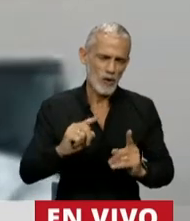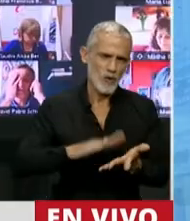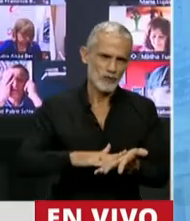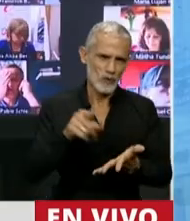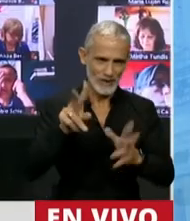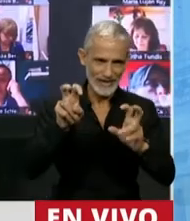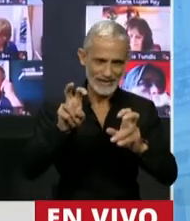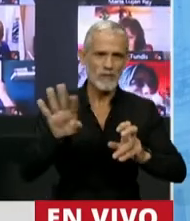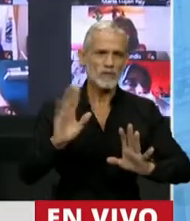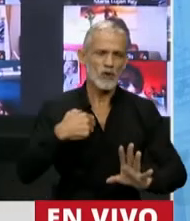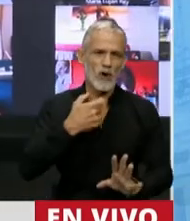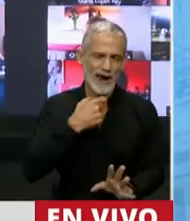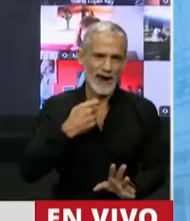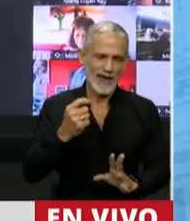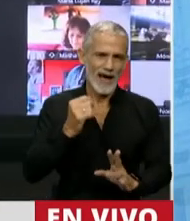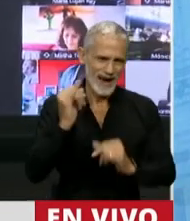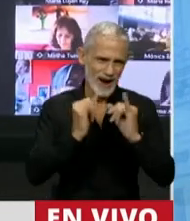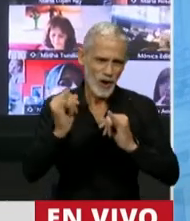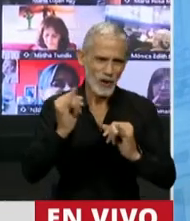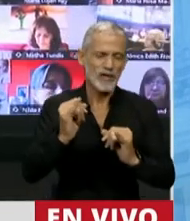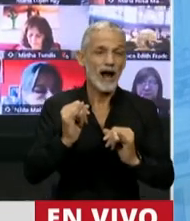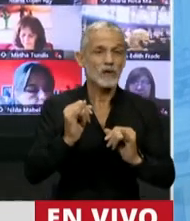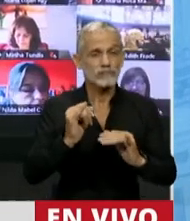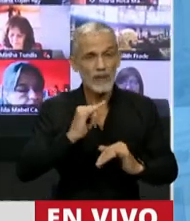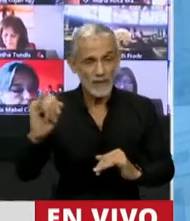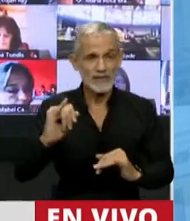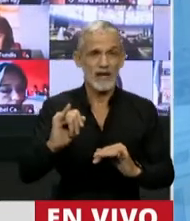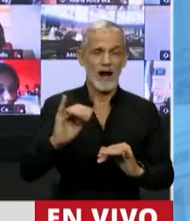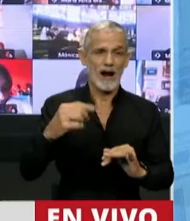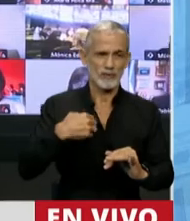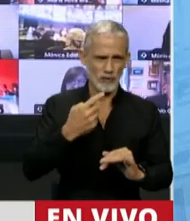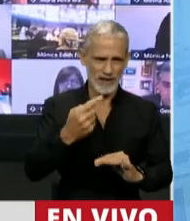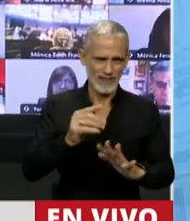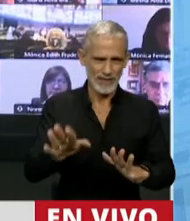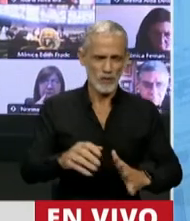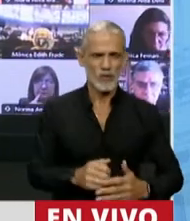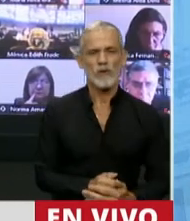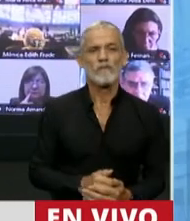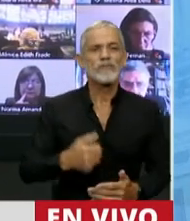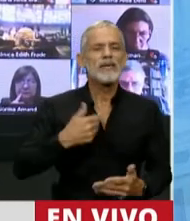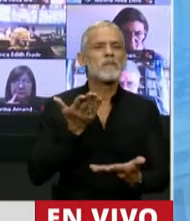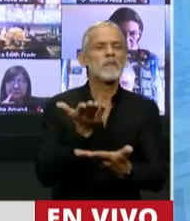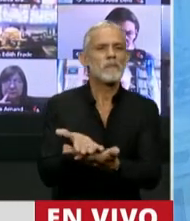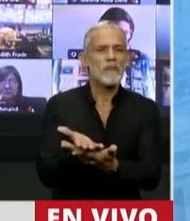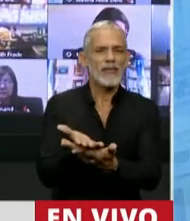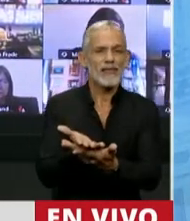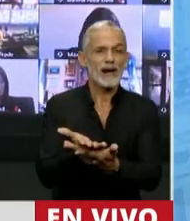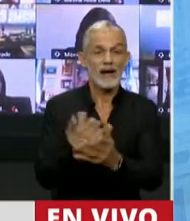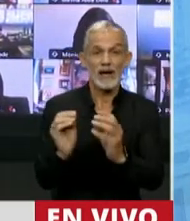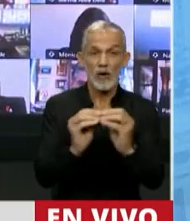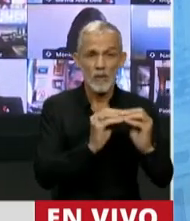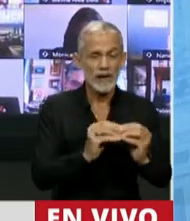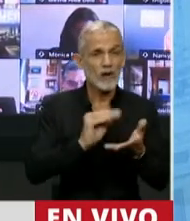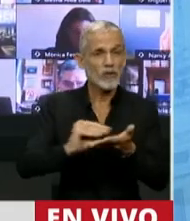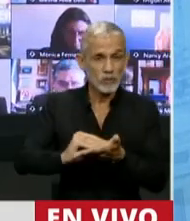Yo quería dejar sentado esto, informar esto que le digo, presidente, y pedirle a los amigos